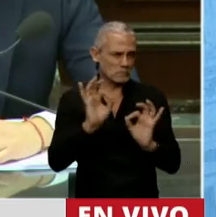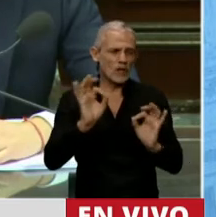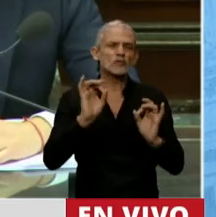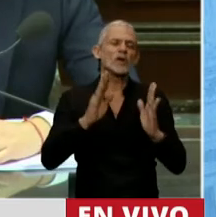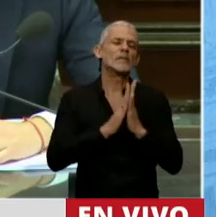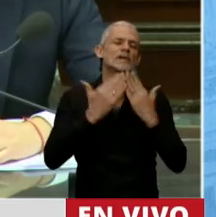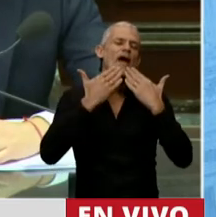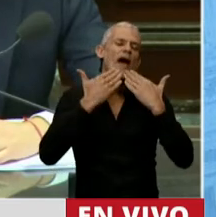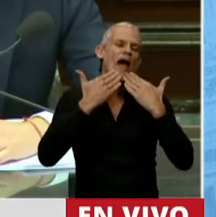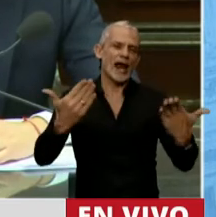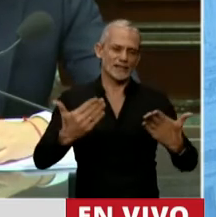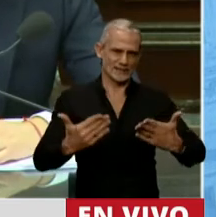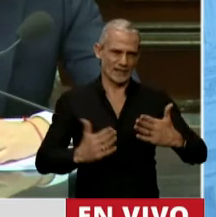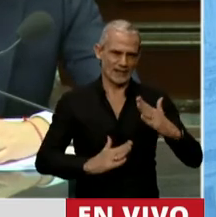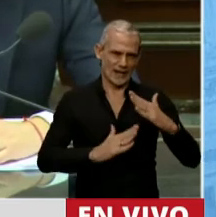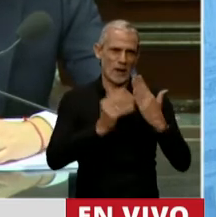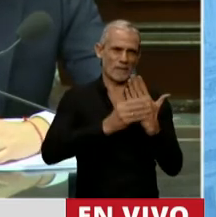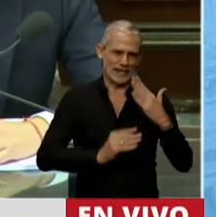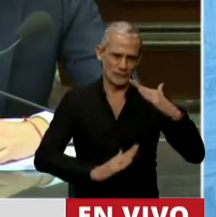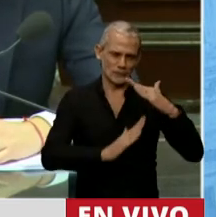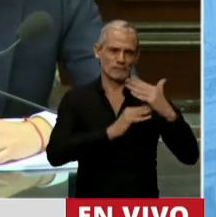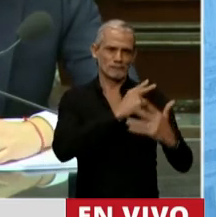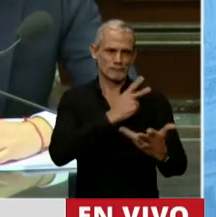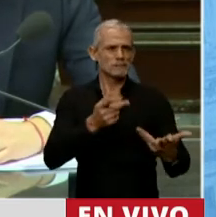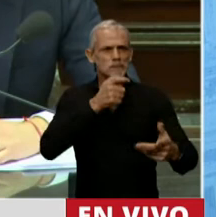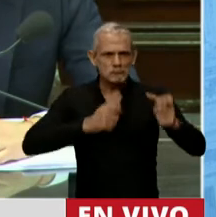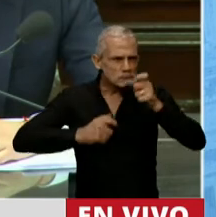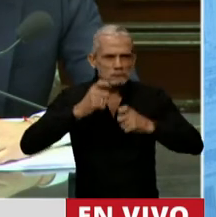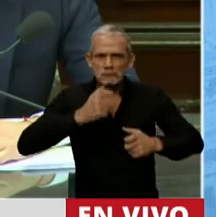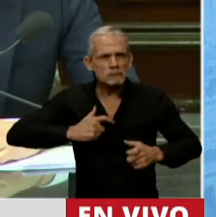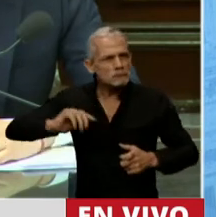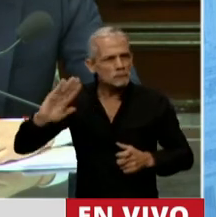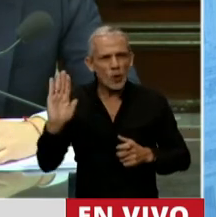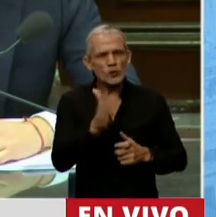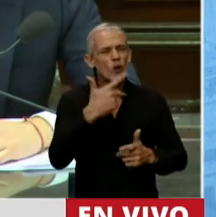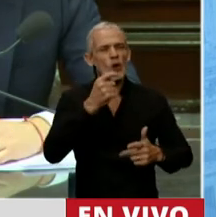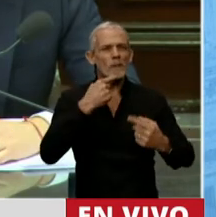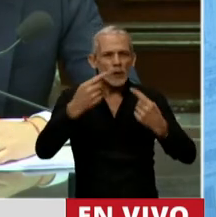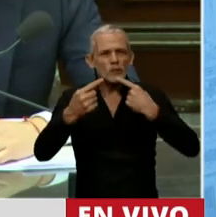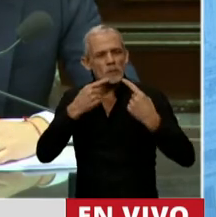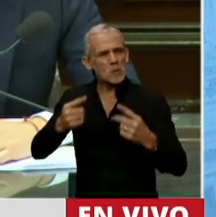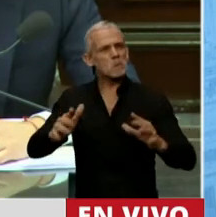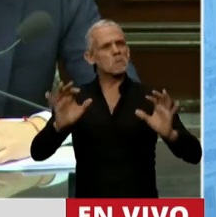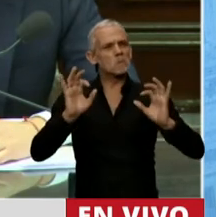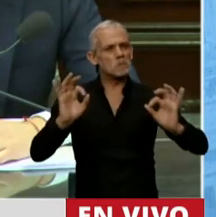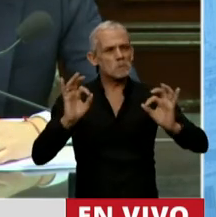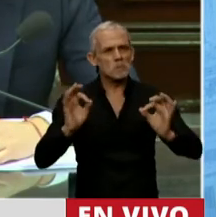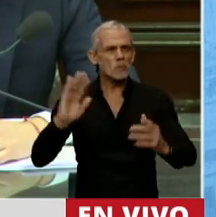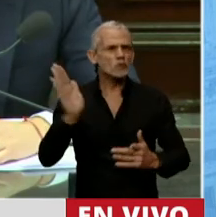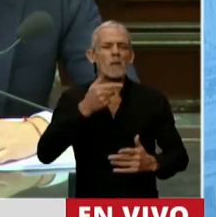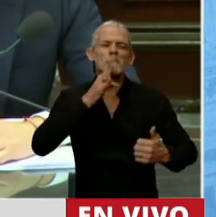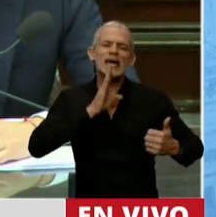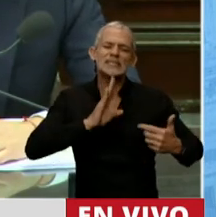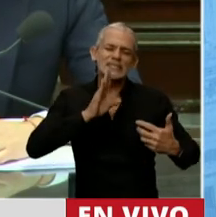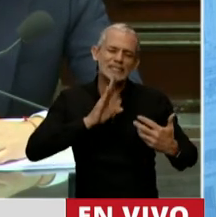de agradecimiento para el jefe de gabinete que ha contestado todas y cada una de las preguntas, ha tenido absolutamente toda la